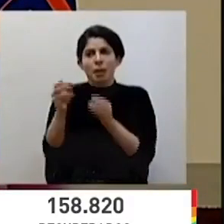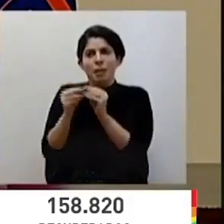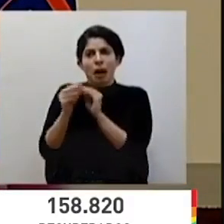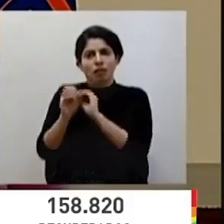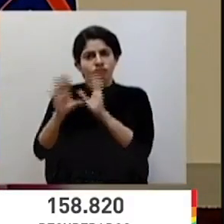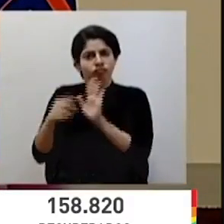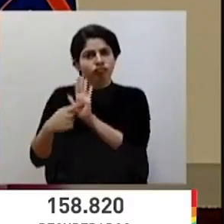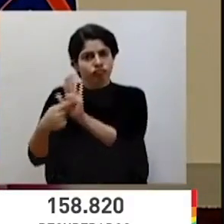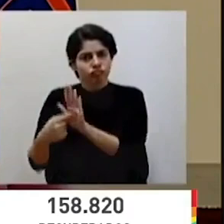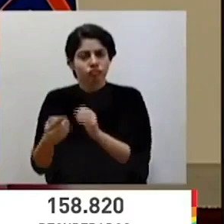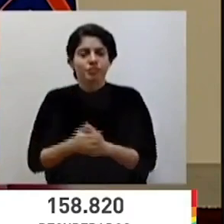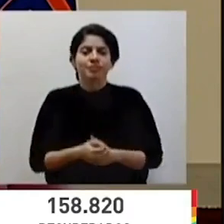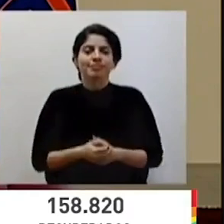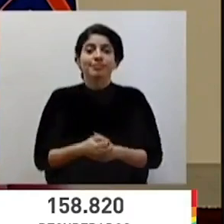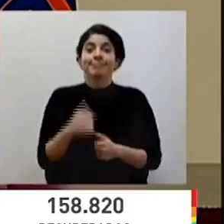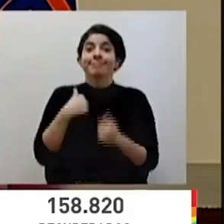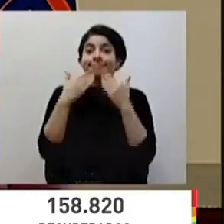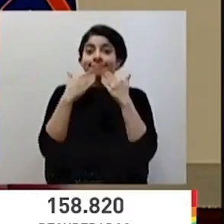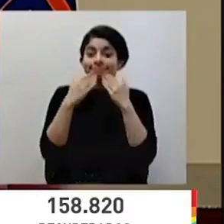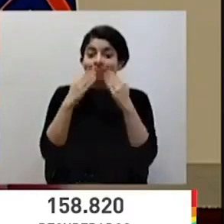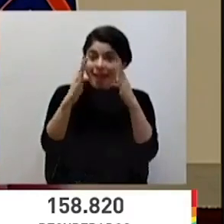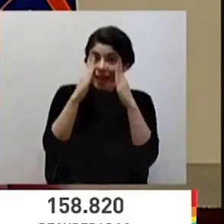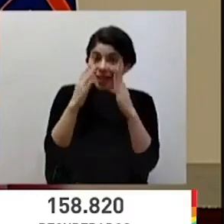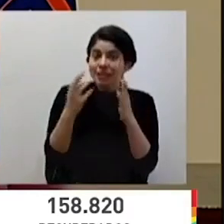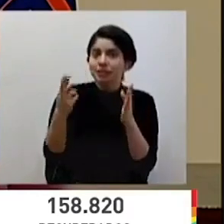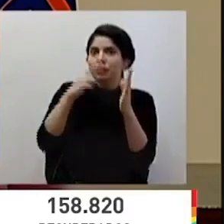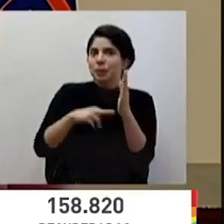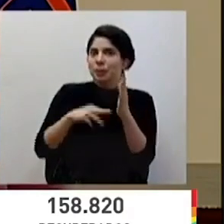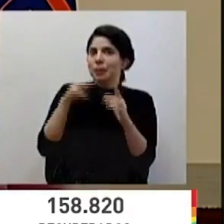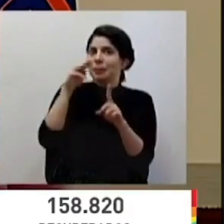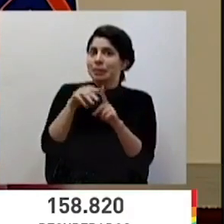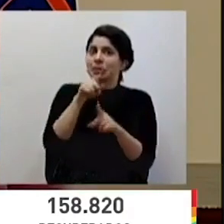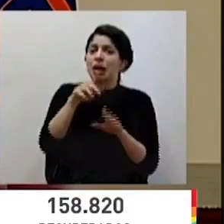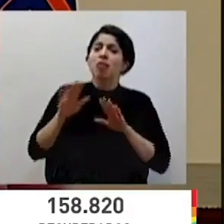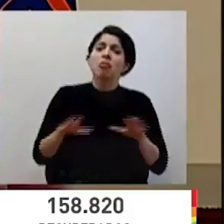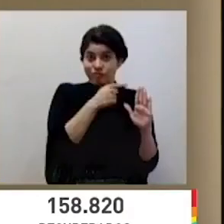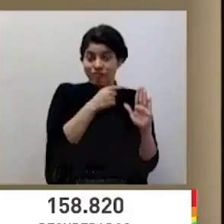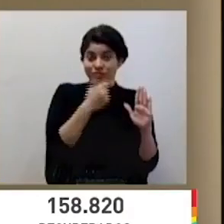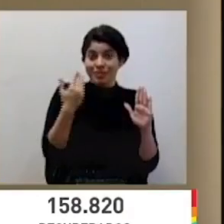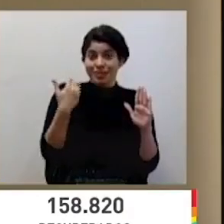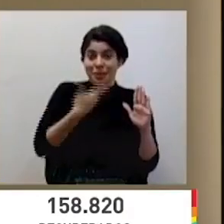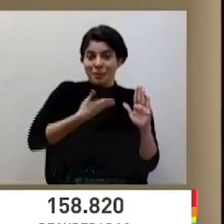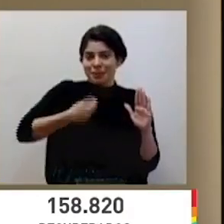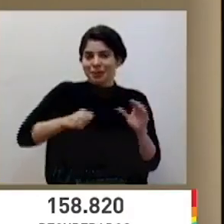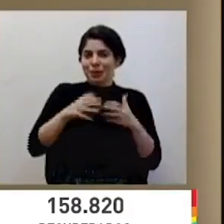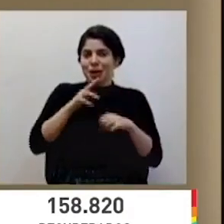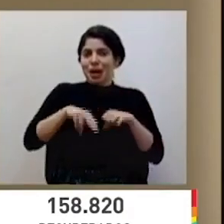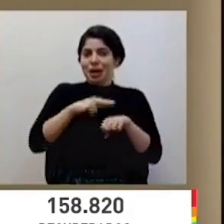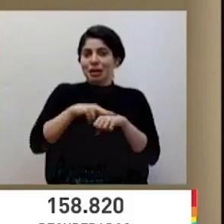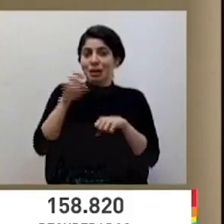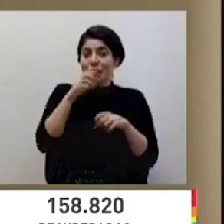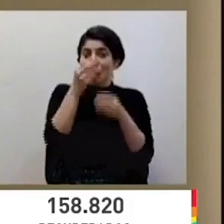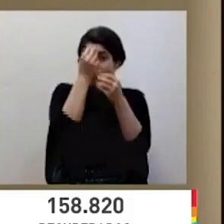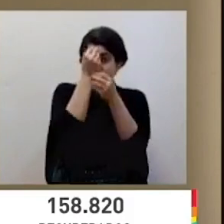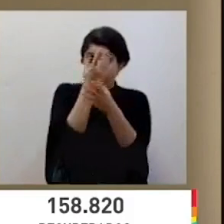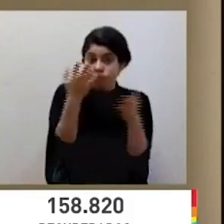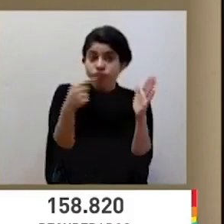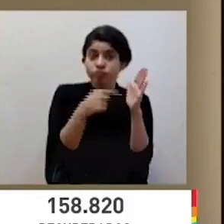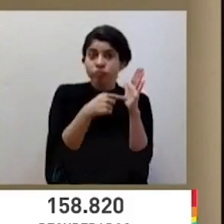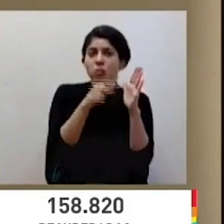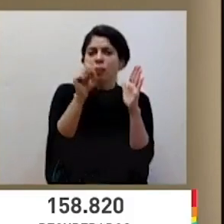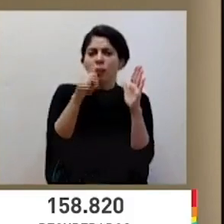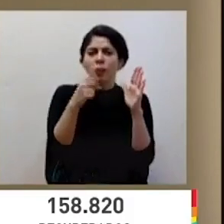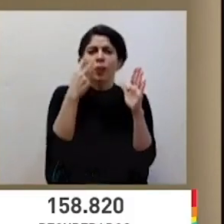Agradezco la atención, reitero el mensaje a no bajar la guardia, a seguir trabajando. Presidente de la Comisión Nacional de Emergencias, puede